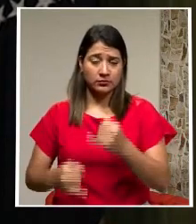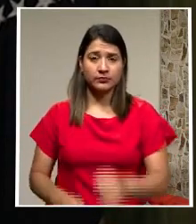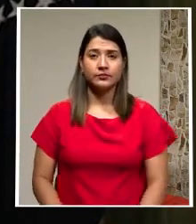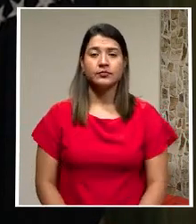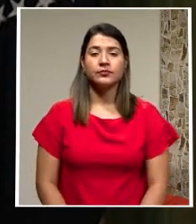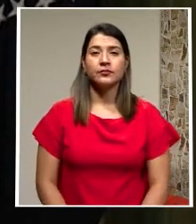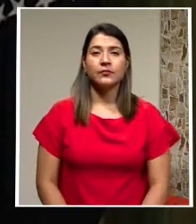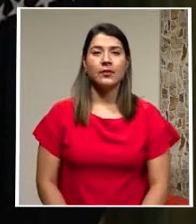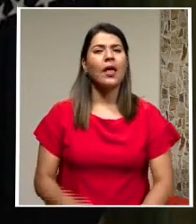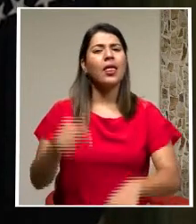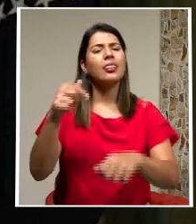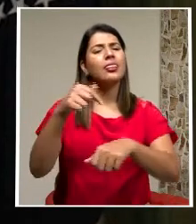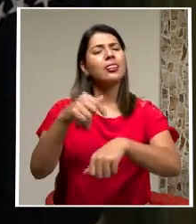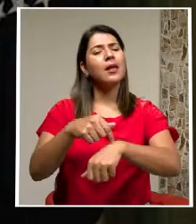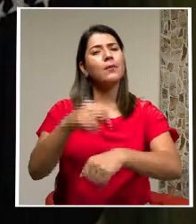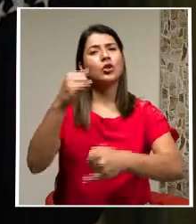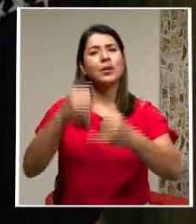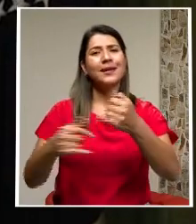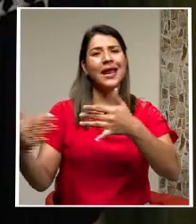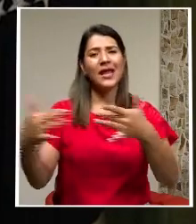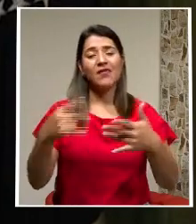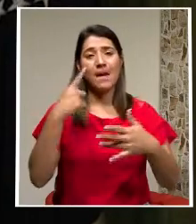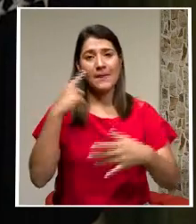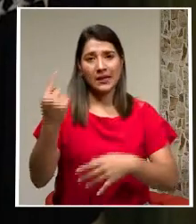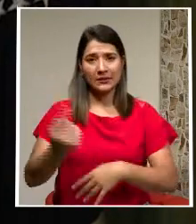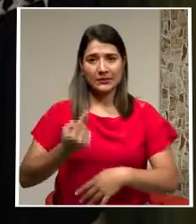Es tiempo De terminar Esta guerra Para siempre